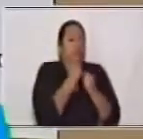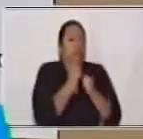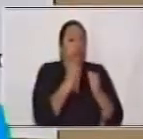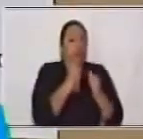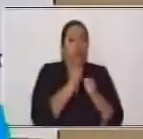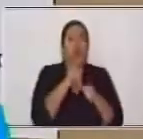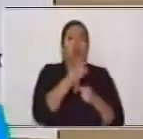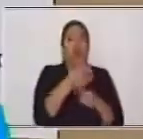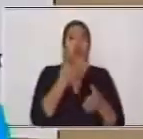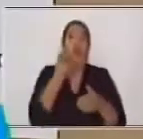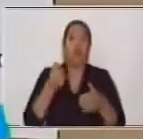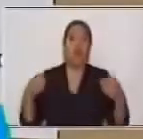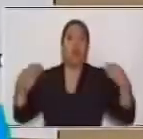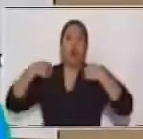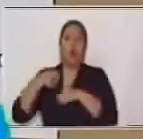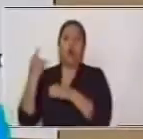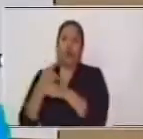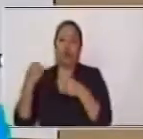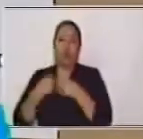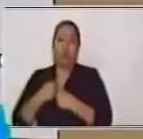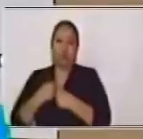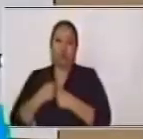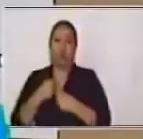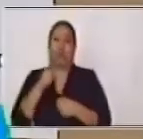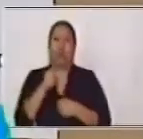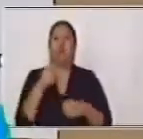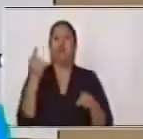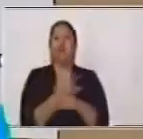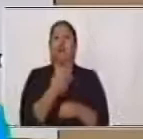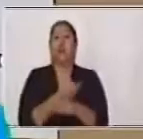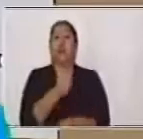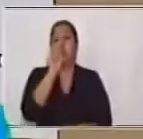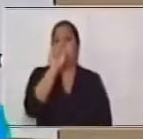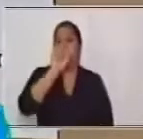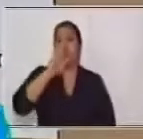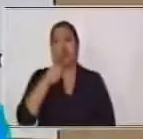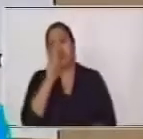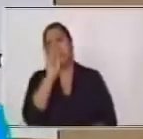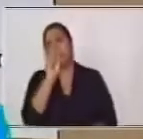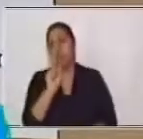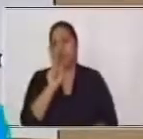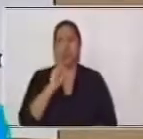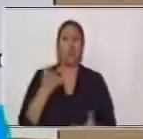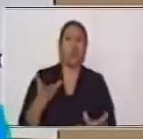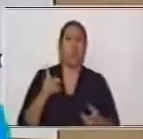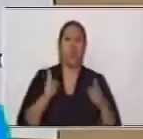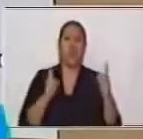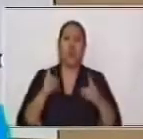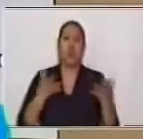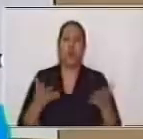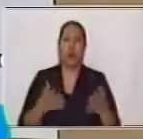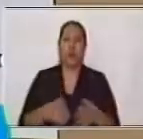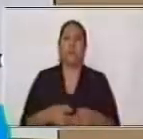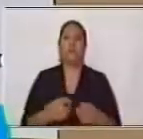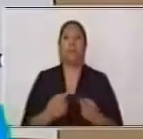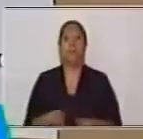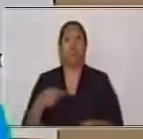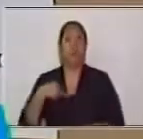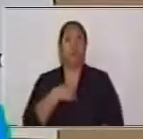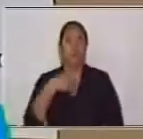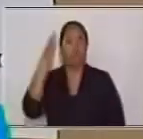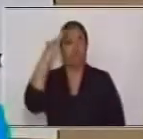utilizando un signo de puntuación. Pero, ¿por qué sabemos que hay o que puede existir una